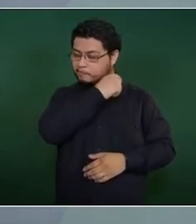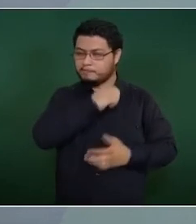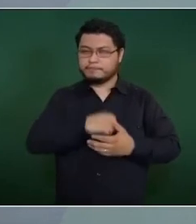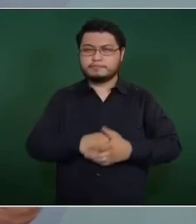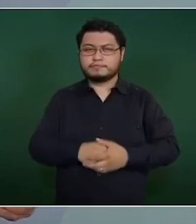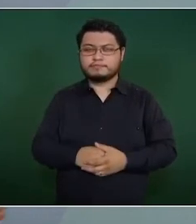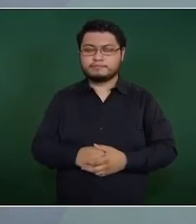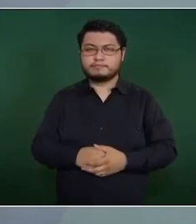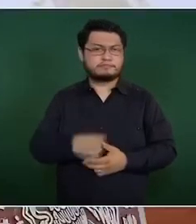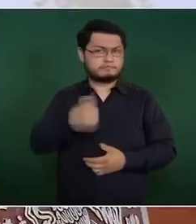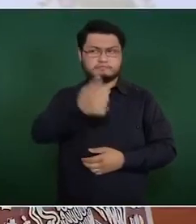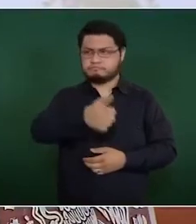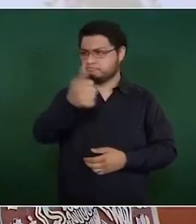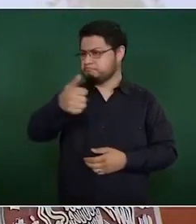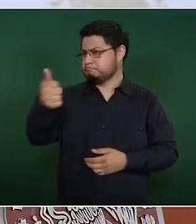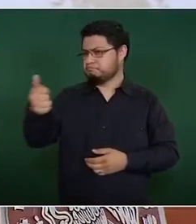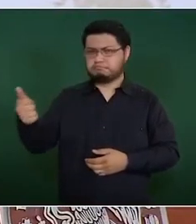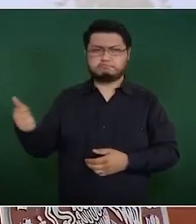Cada quien.